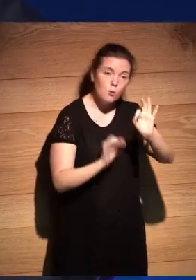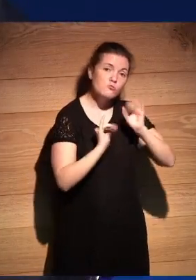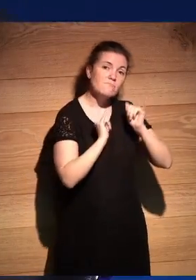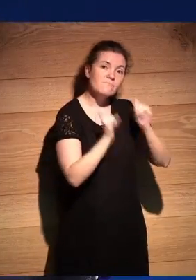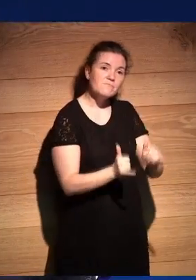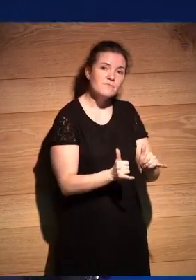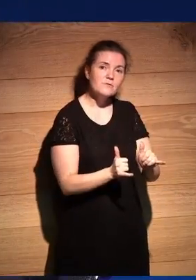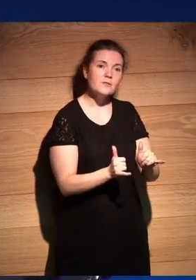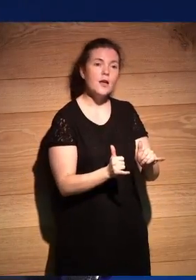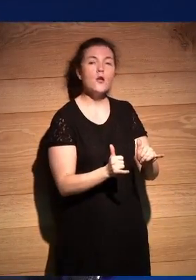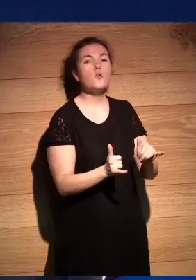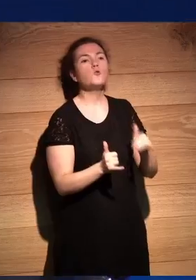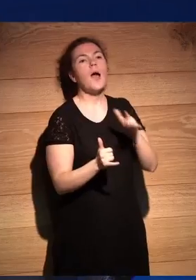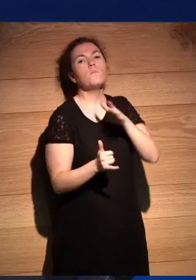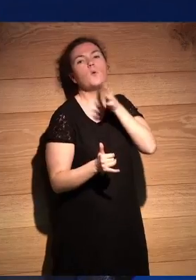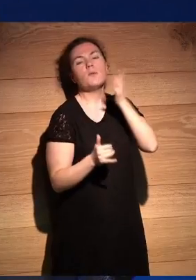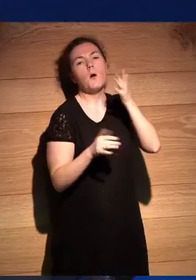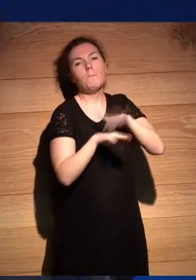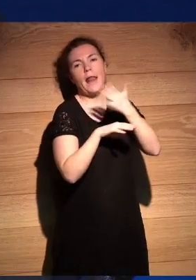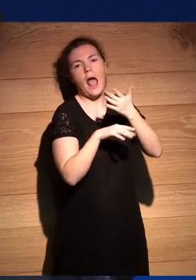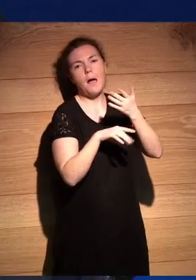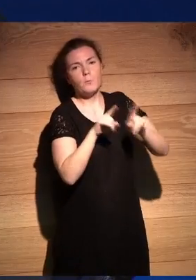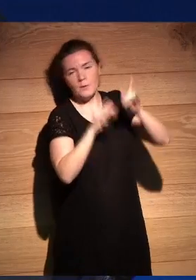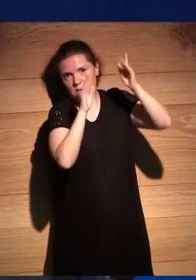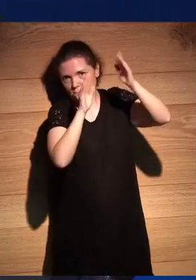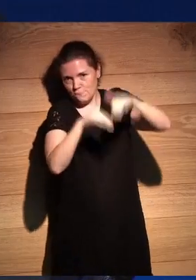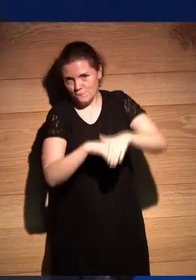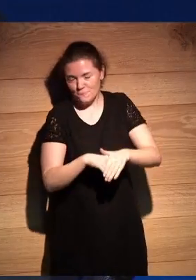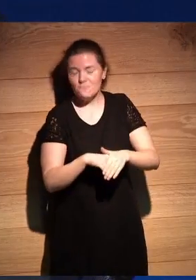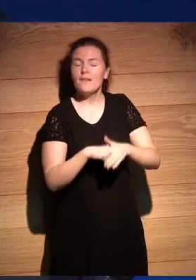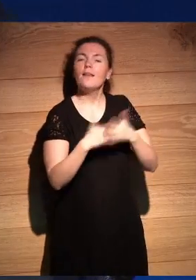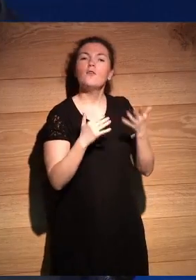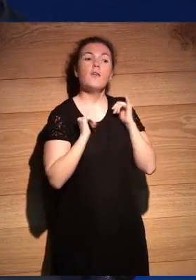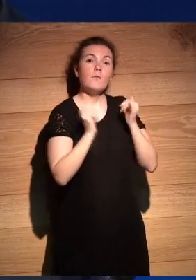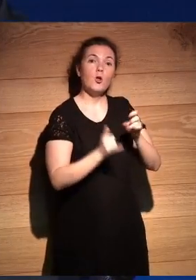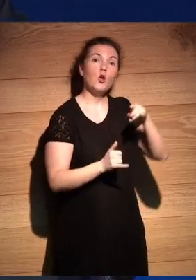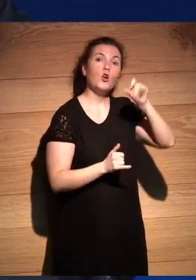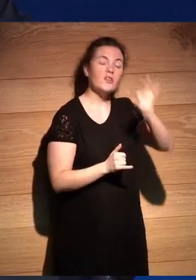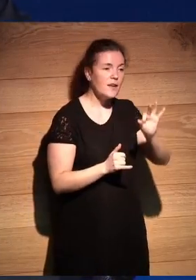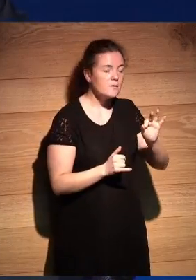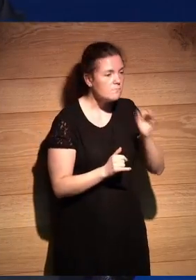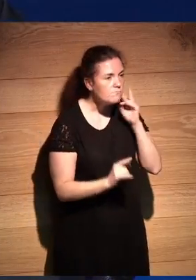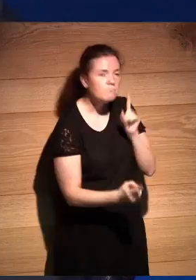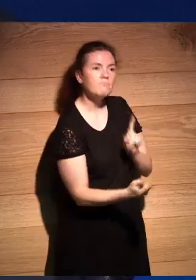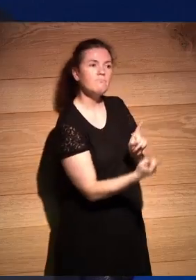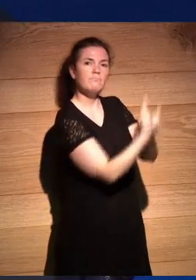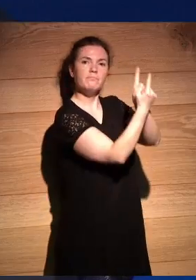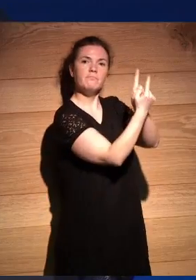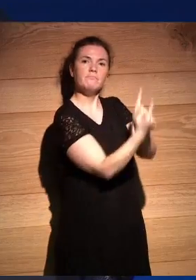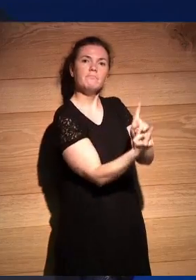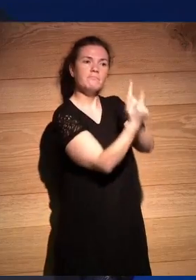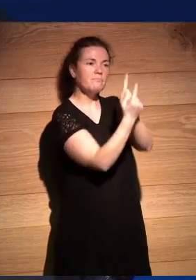no tuviera ninguna acuartada entonces finalmente llega Cortés y se encuentra con estos con estos